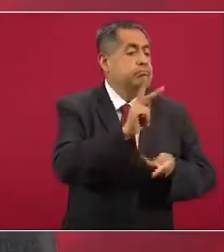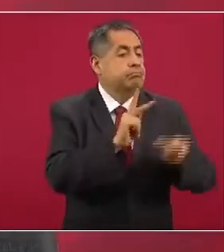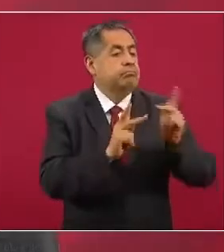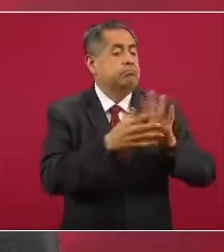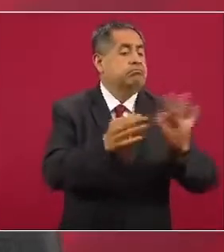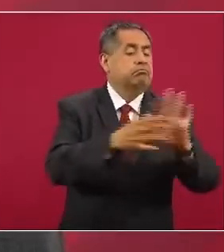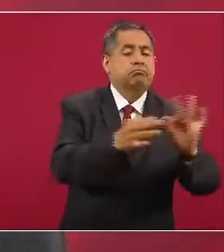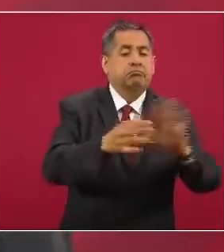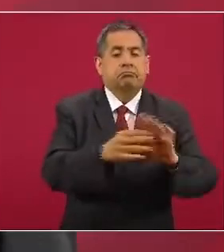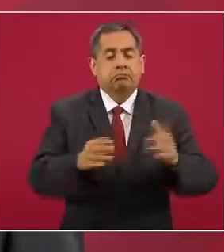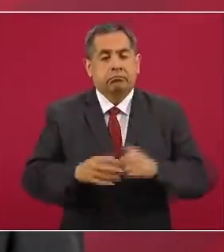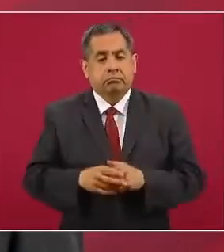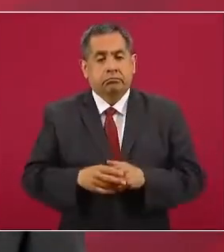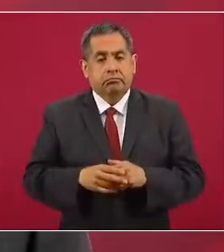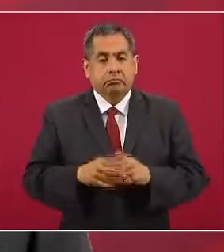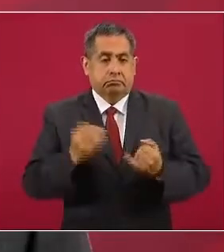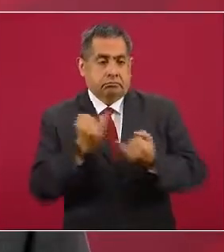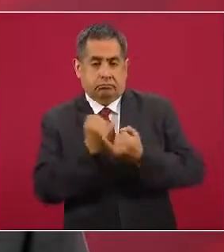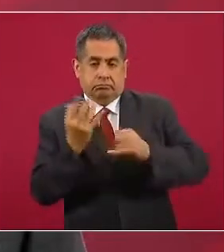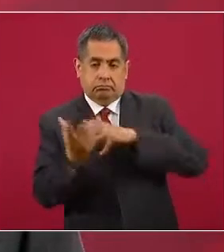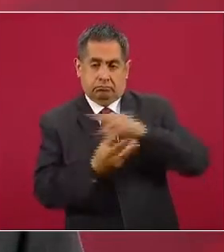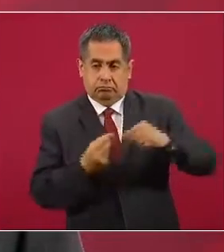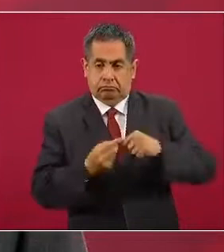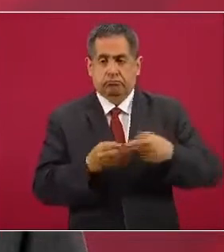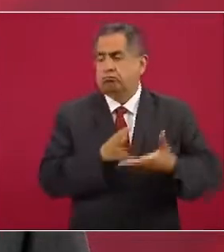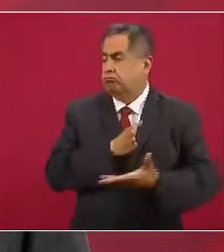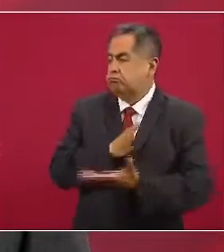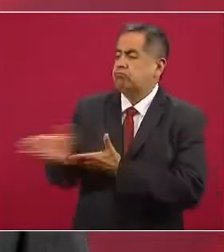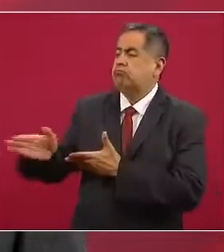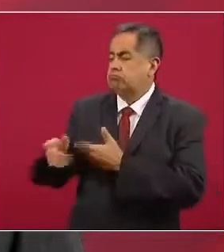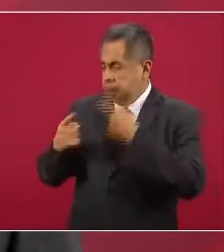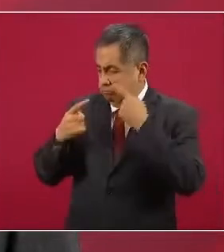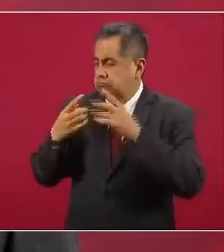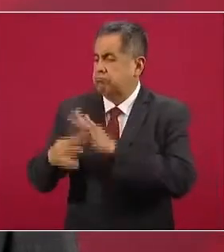Pues ellos van a querer hacer lo mismo.